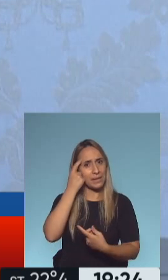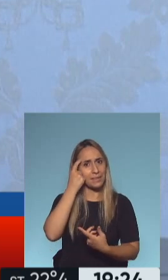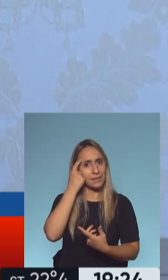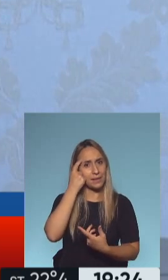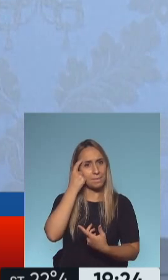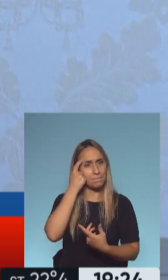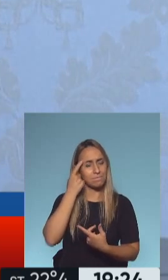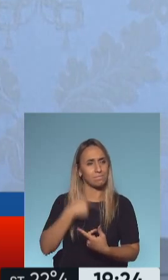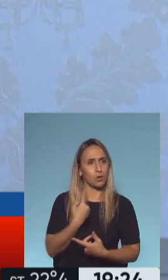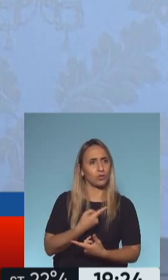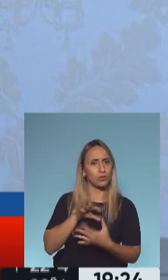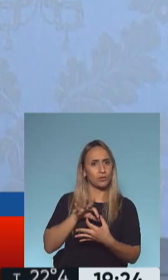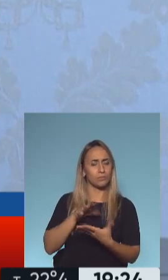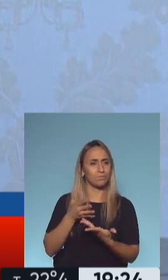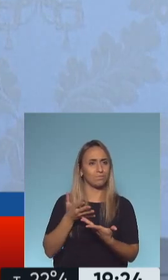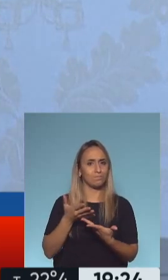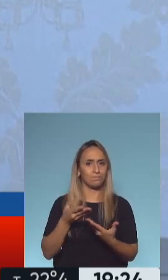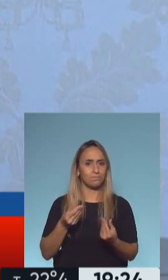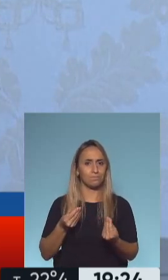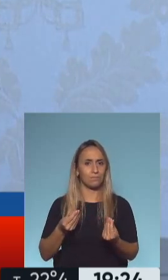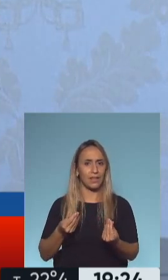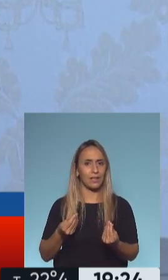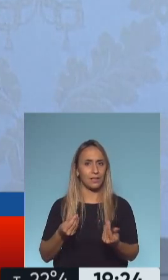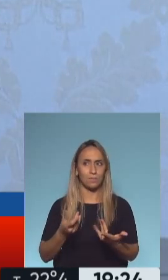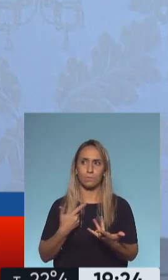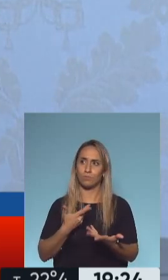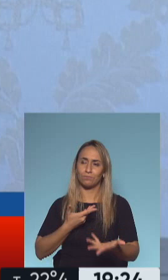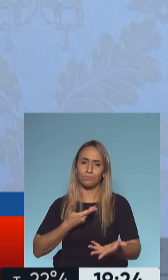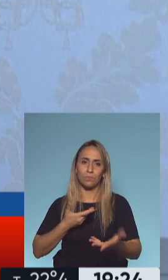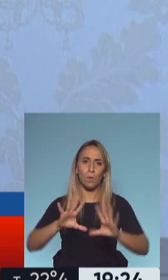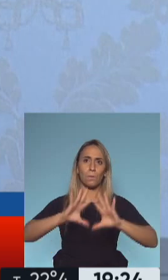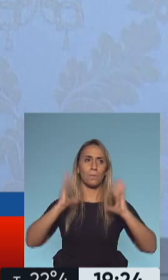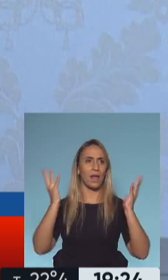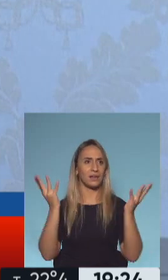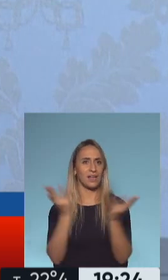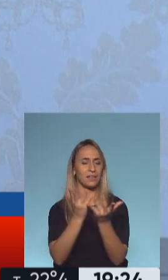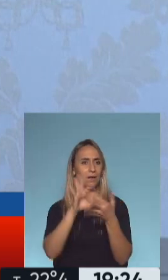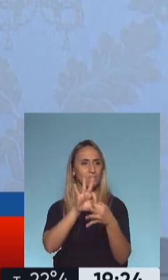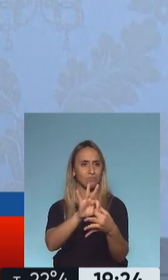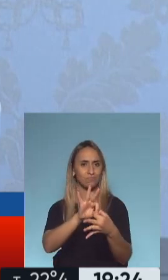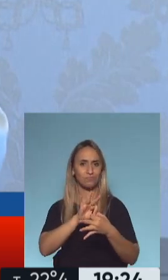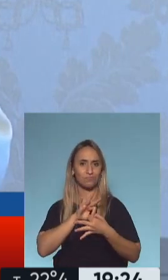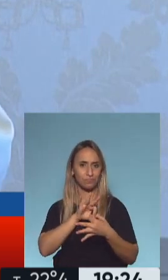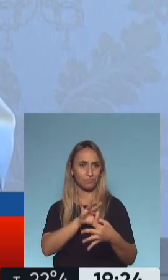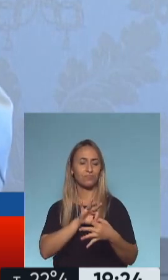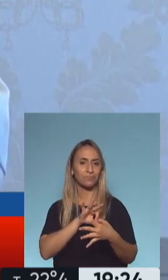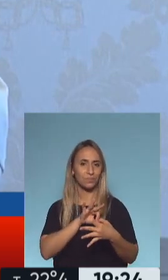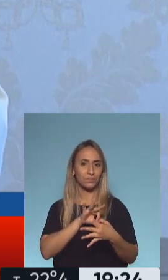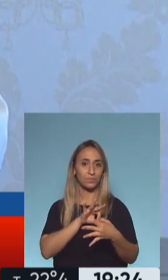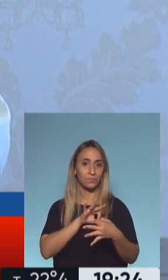interdependencia, este compartir el planeta. Y ambas